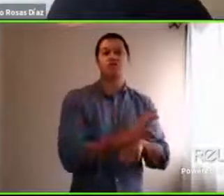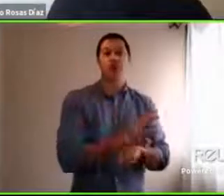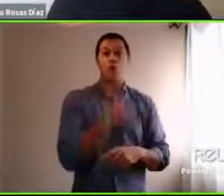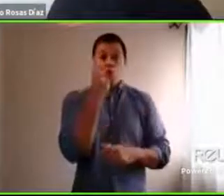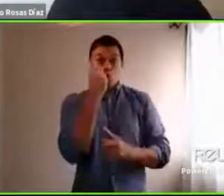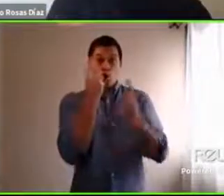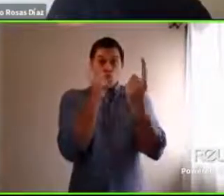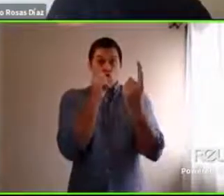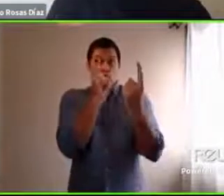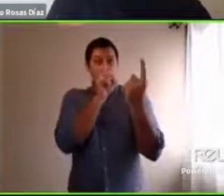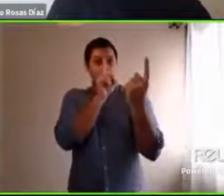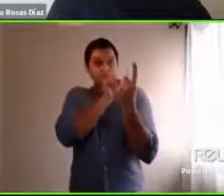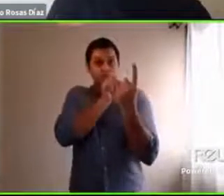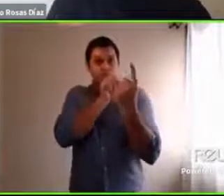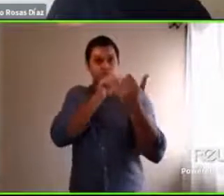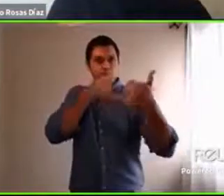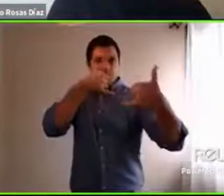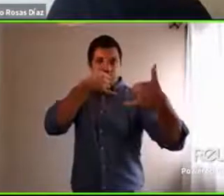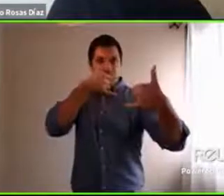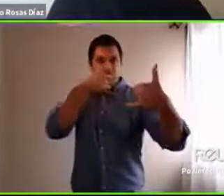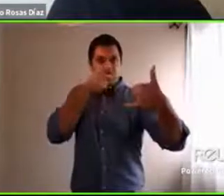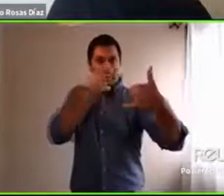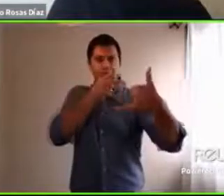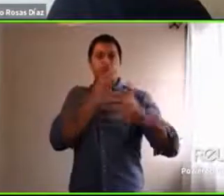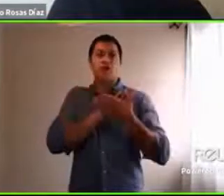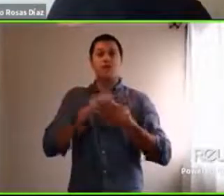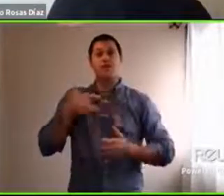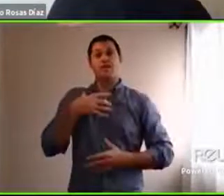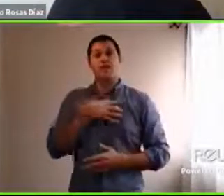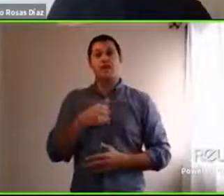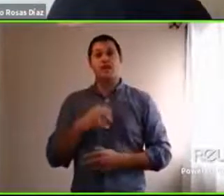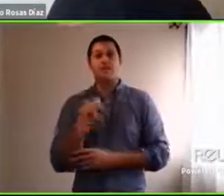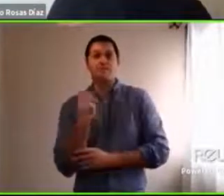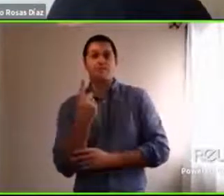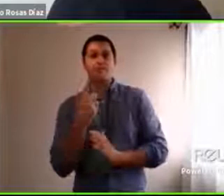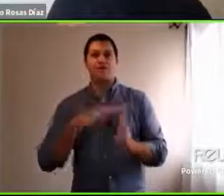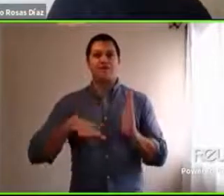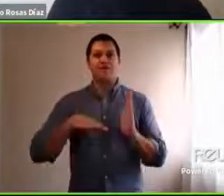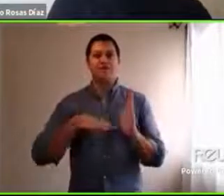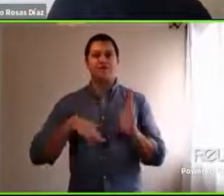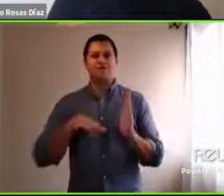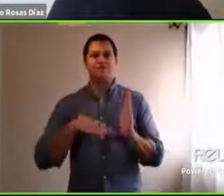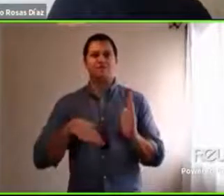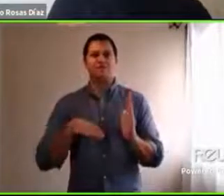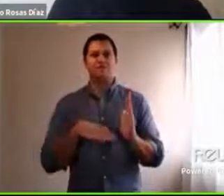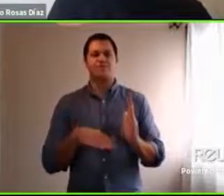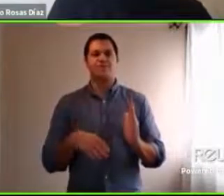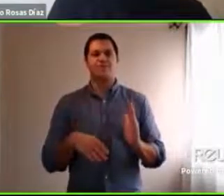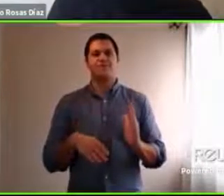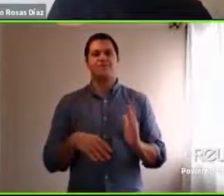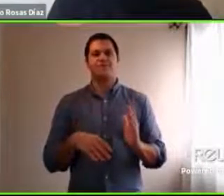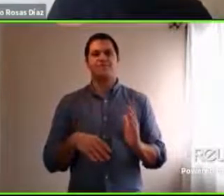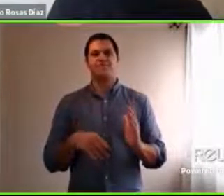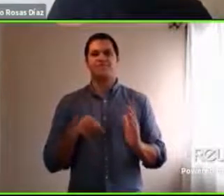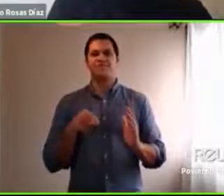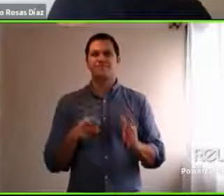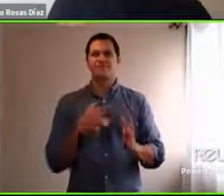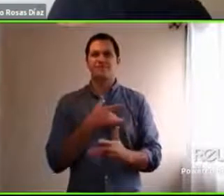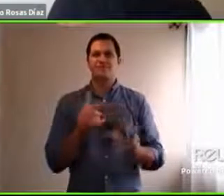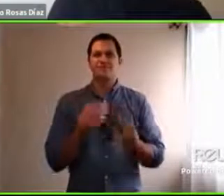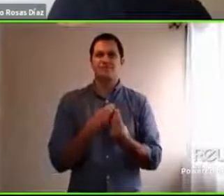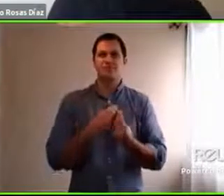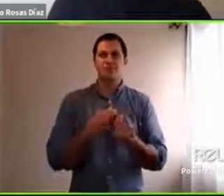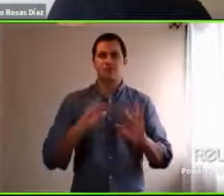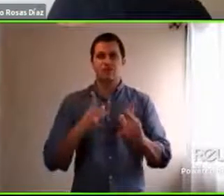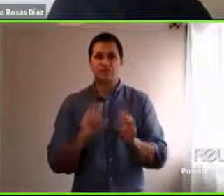Yo contaba a Barbie, la mía más chica, ya está en primer grado, es un poco más grande, pero la mezclaron, hay un montón de compañeras que